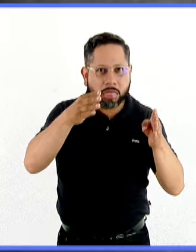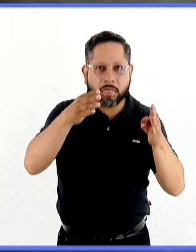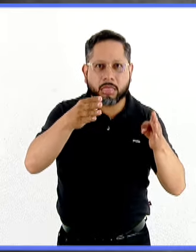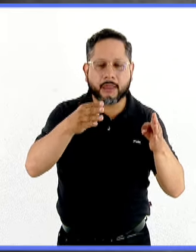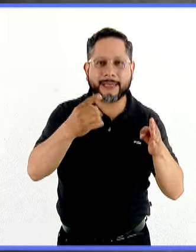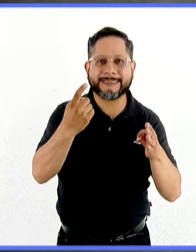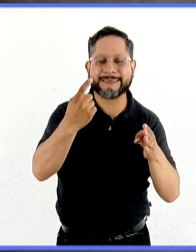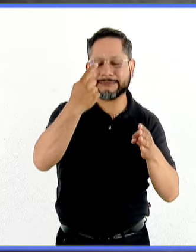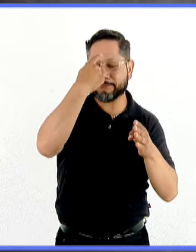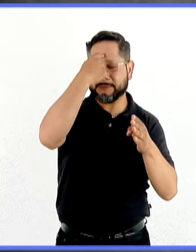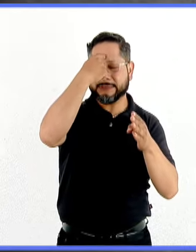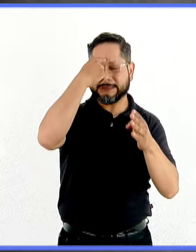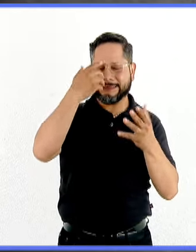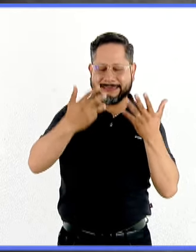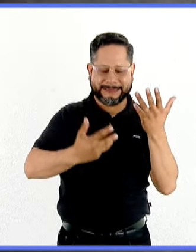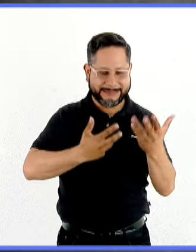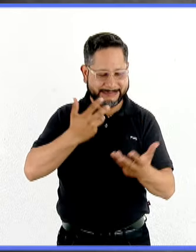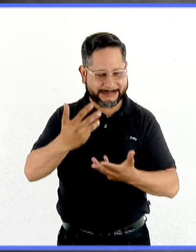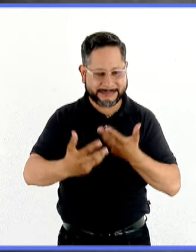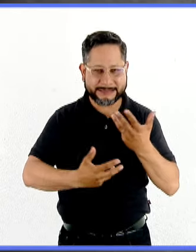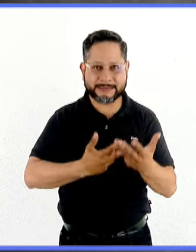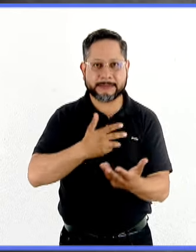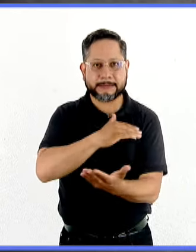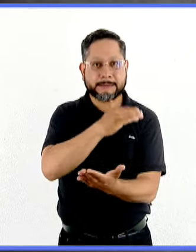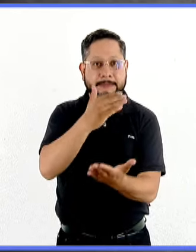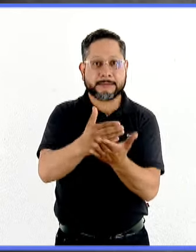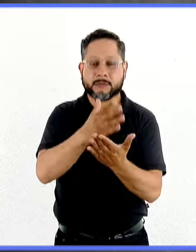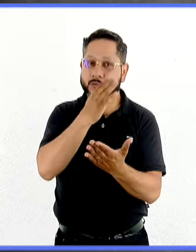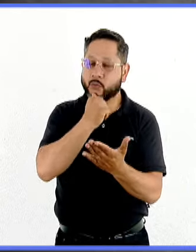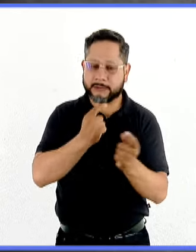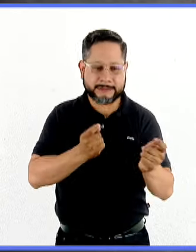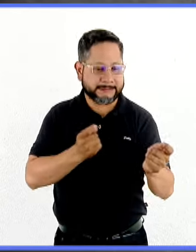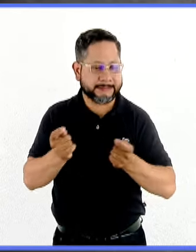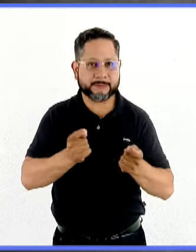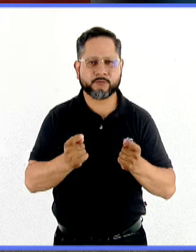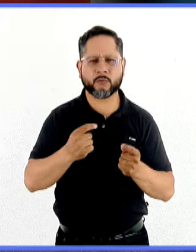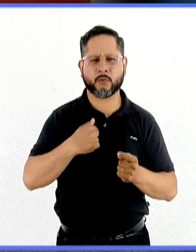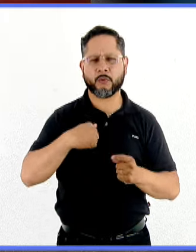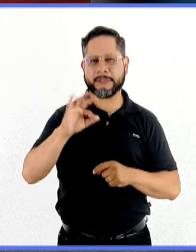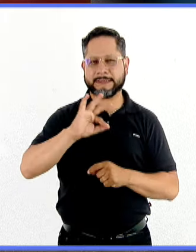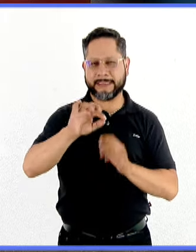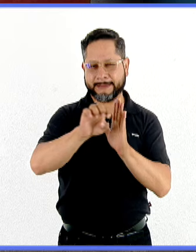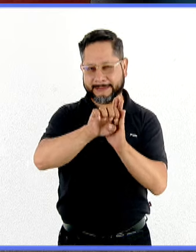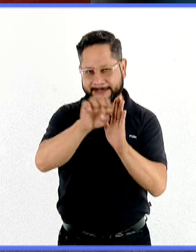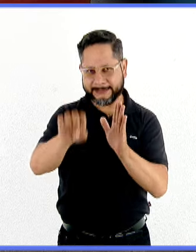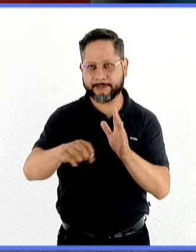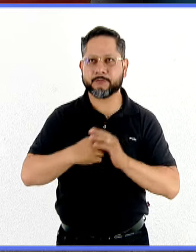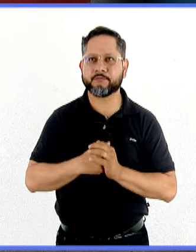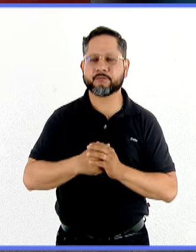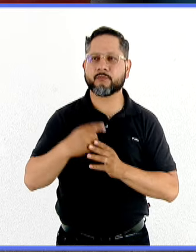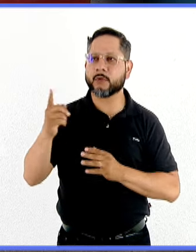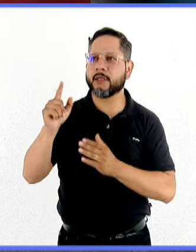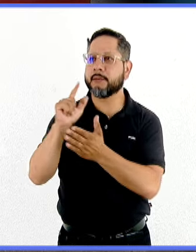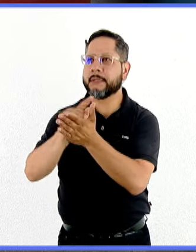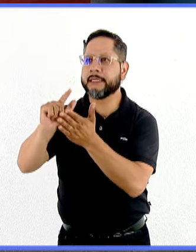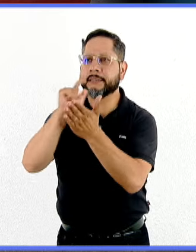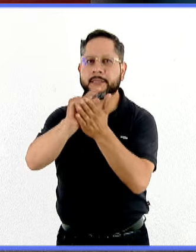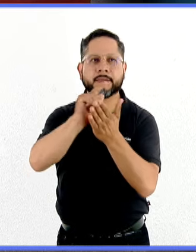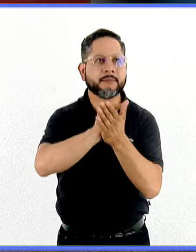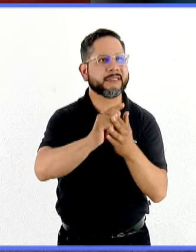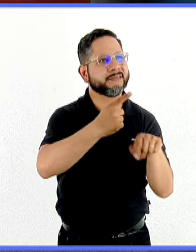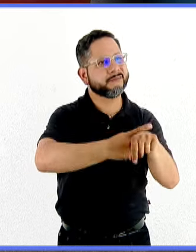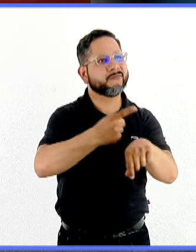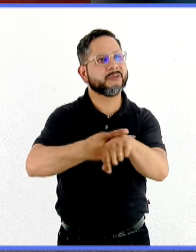tratar de mitigar los pensamientos obsesivos. Entonces, aunque no tengan nada que ver, o sea, yo puedo estar pensando en la higiene, en las